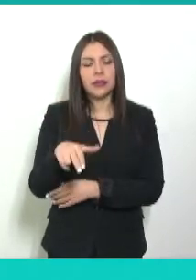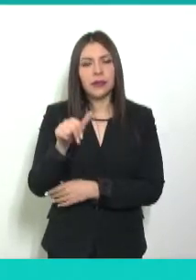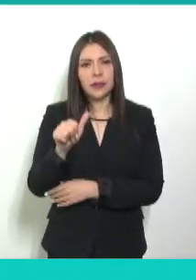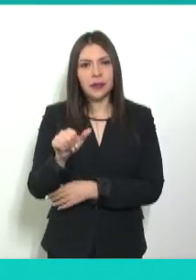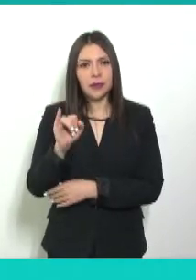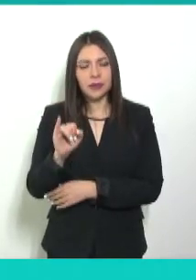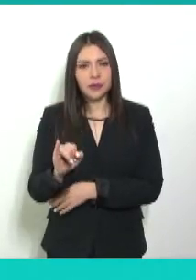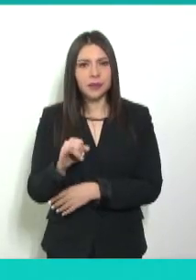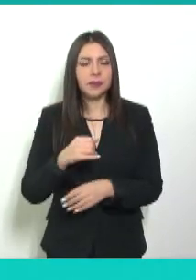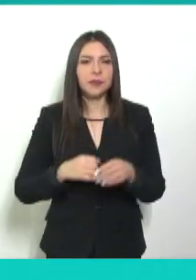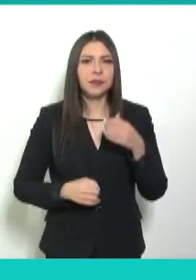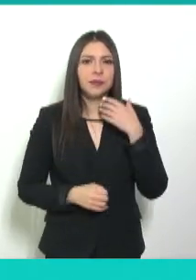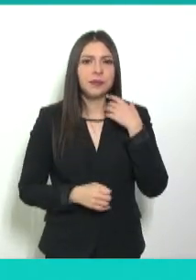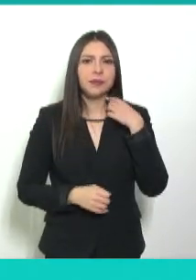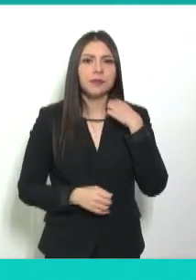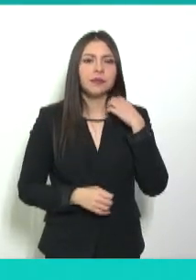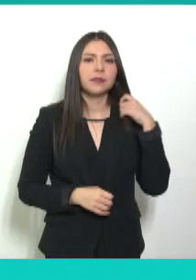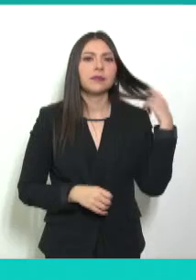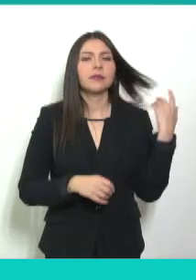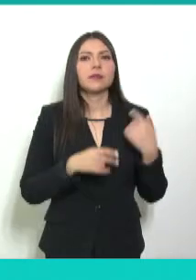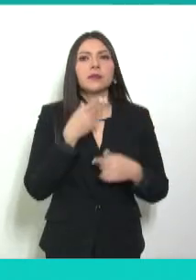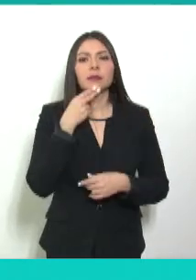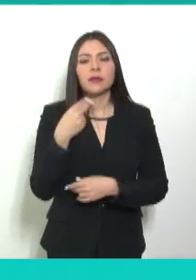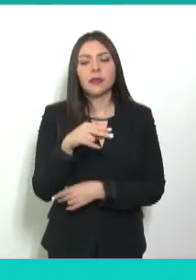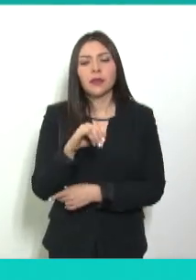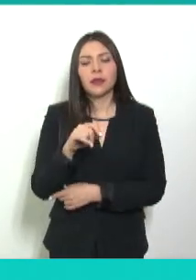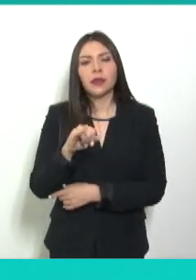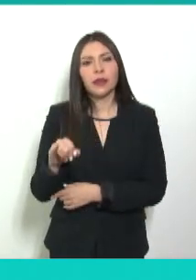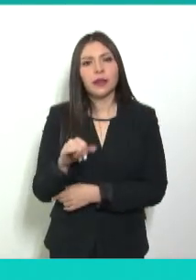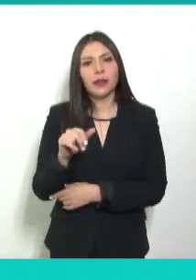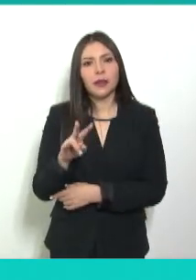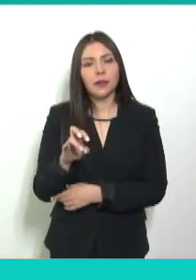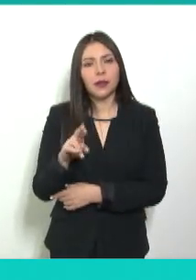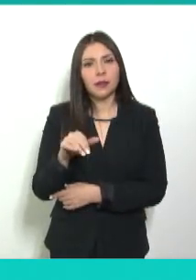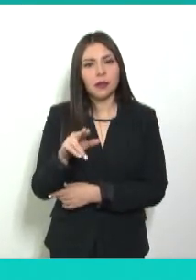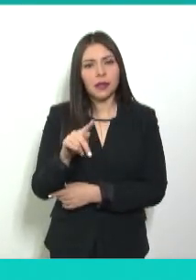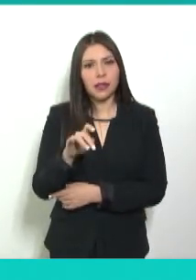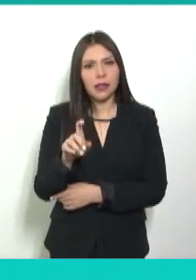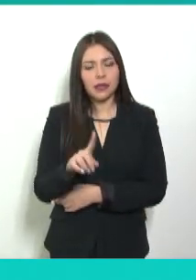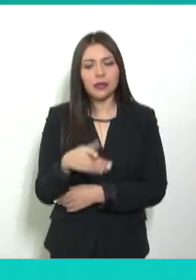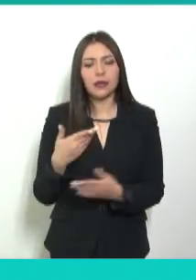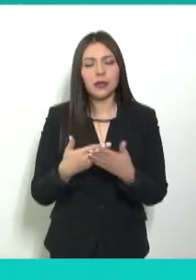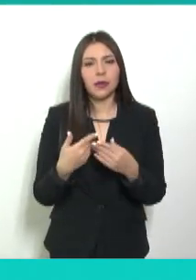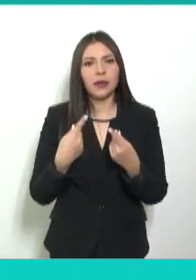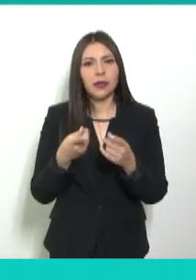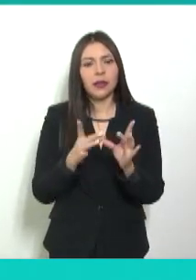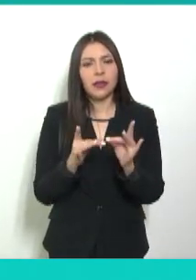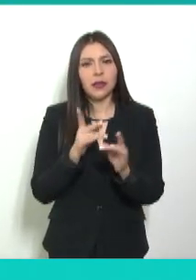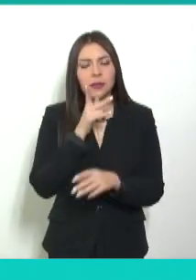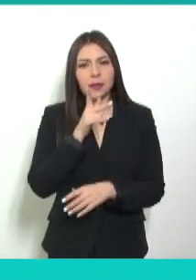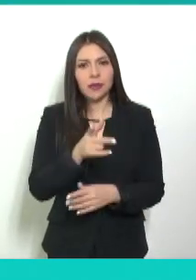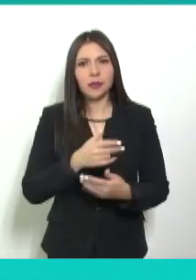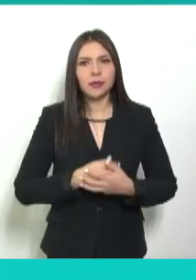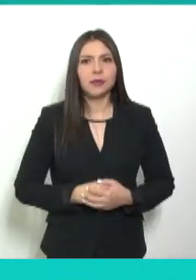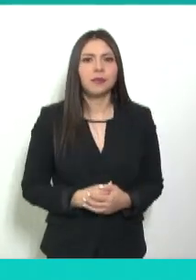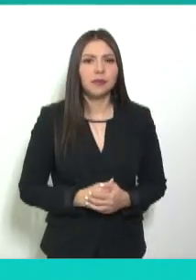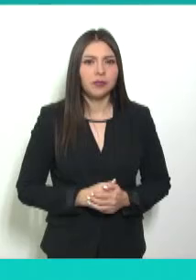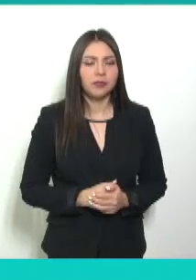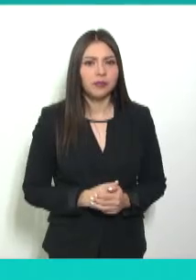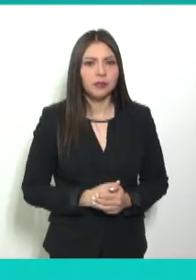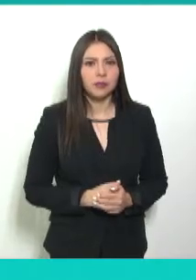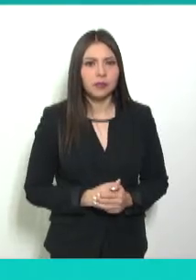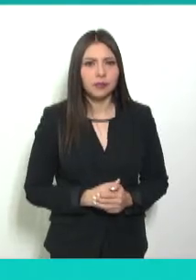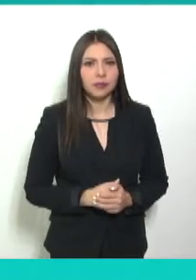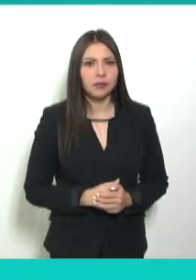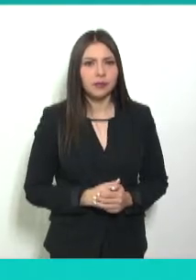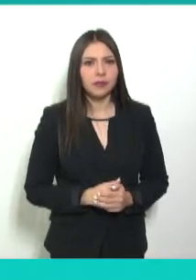de la Comisión de Datos Personales del Sistema Nacional de Transparencia, Javier Martínez Cruz, señaló que quienes conformaron el Pleno Infantil han puesto un ejemplo de lo que